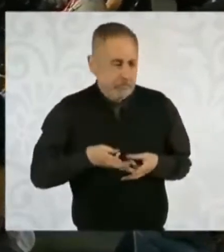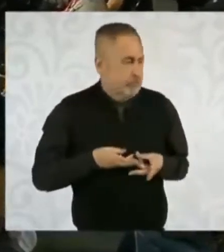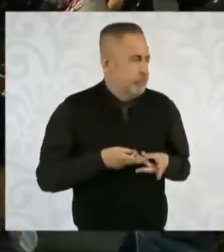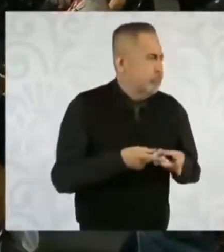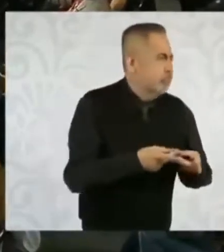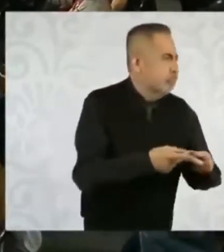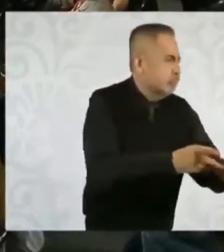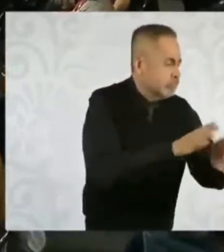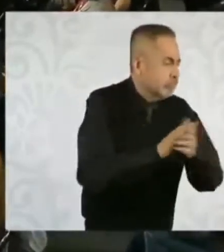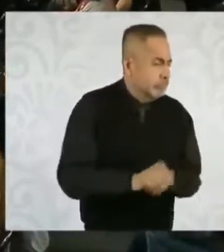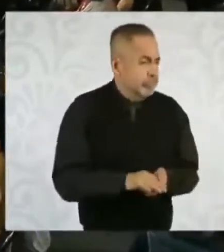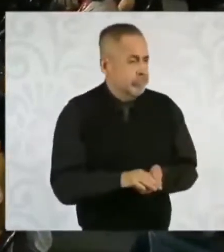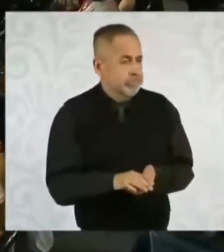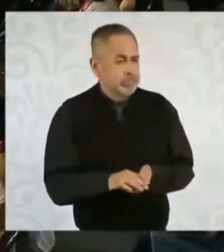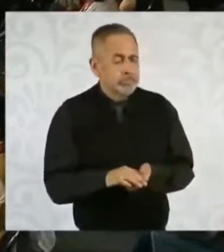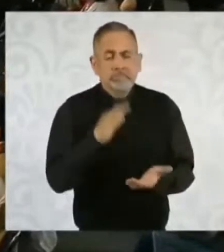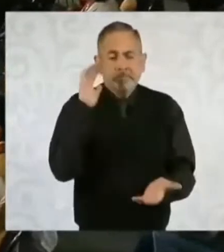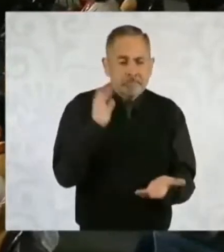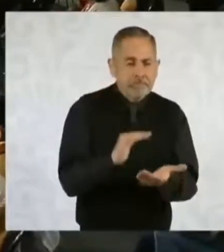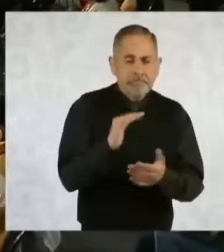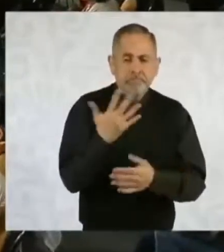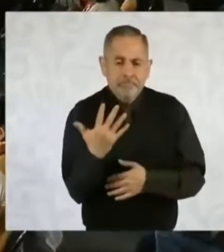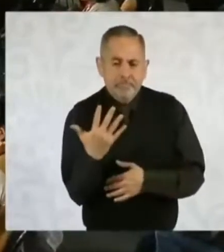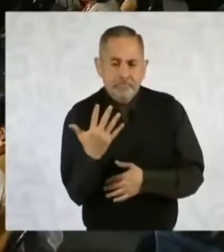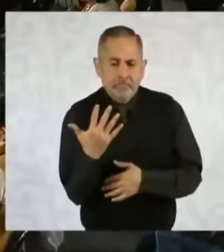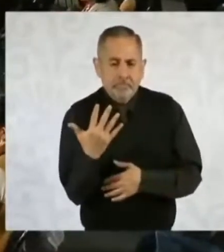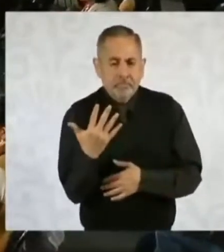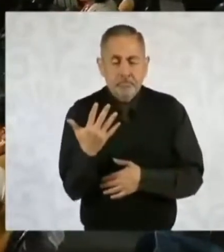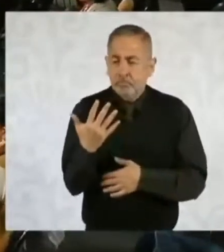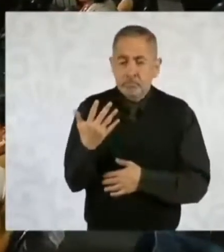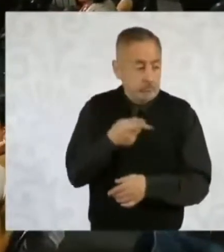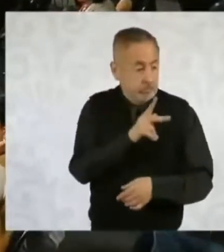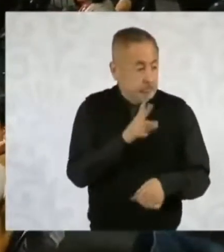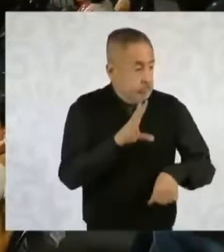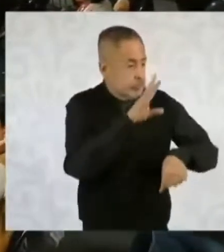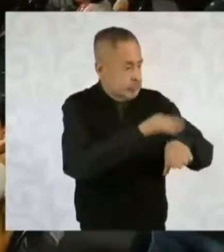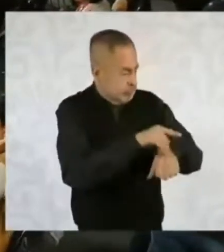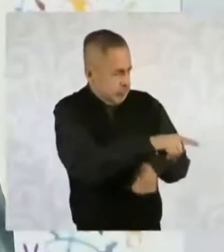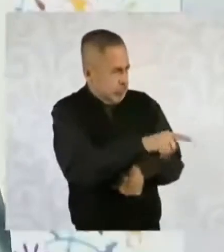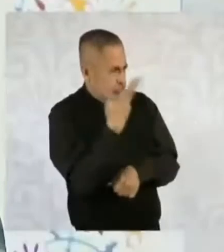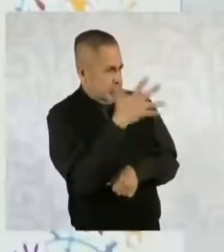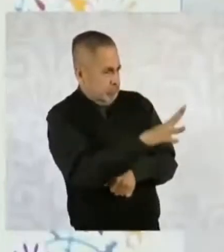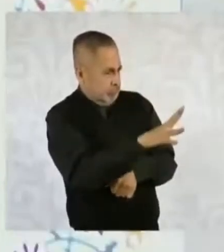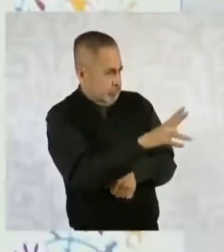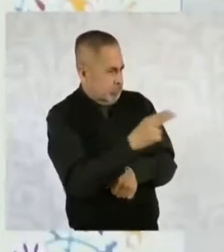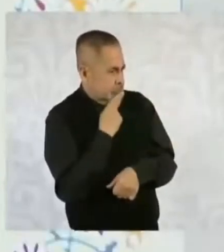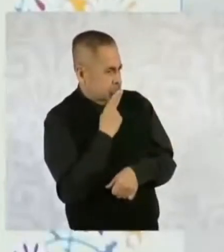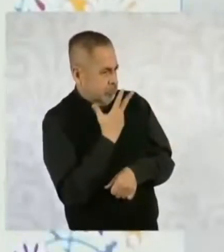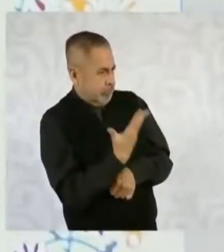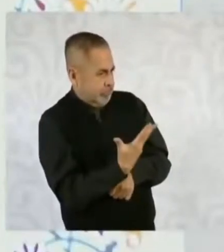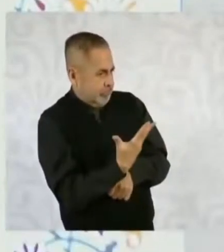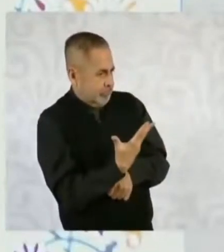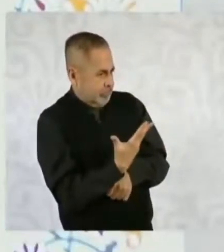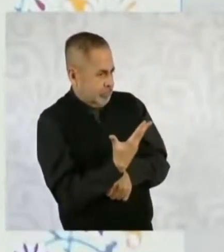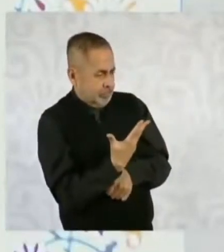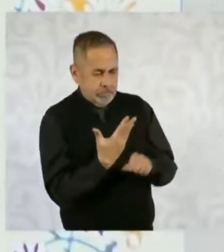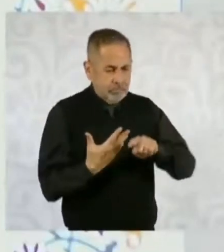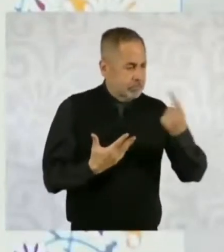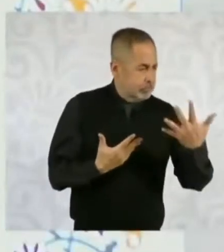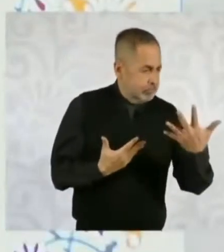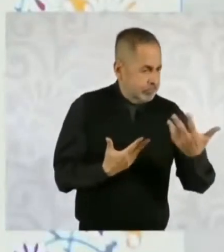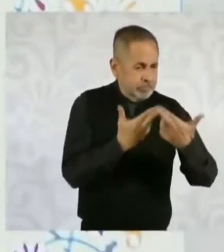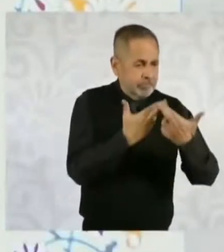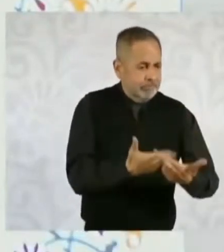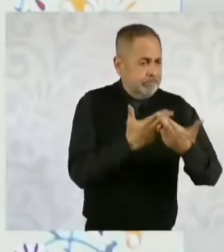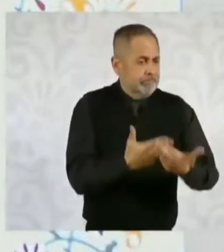cinco millones de metros cúbicos, pero tienes concesionados 10. Entonces, ¿qué pasa con esos otros cinco?